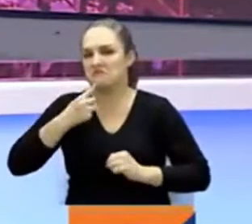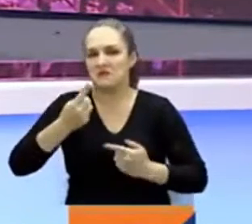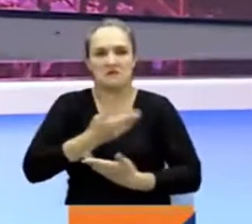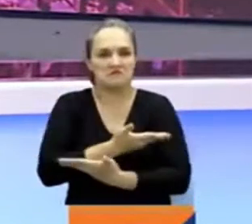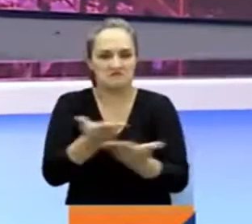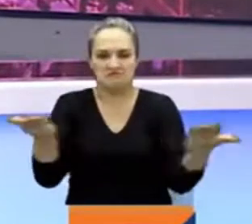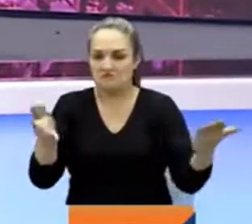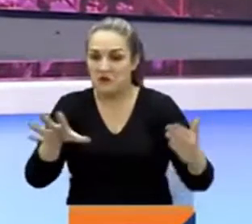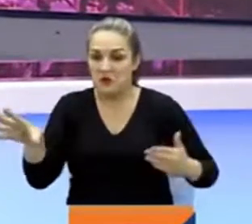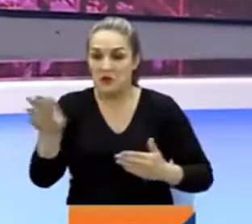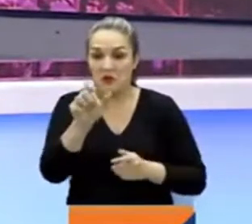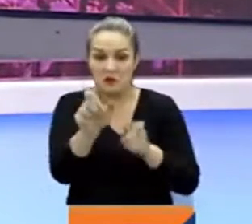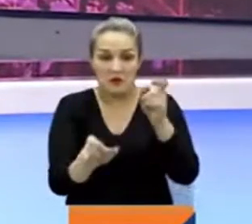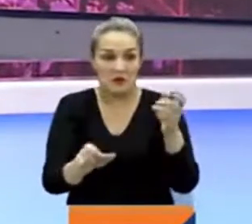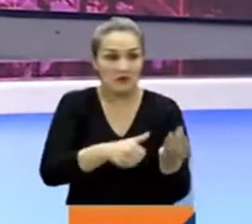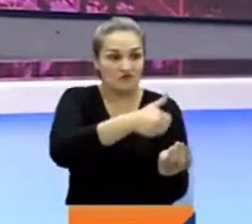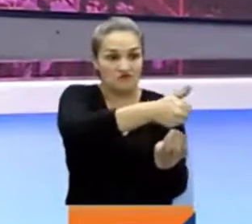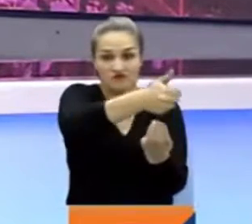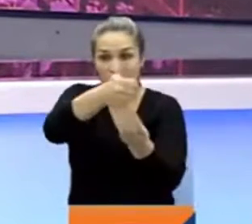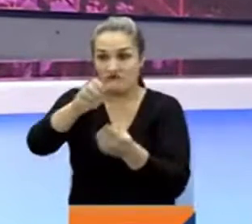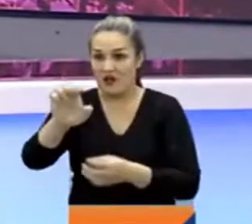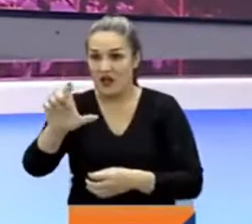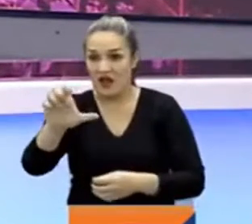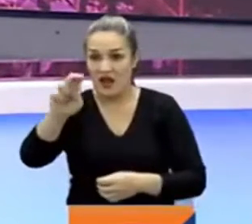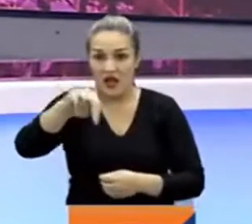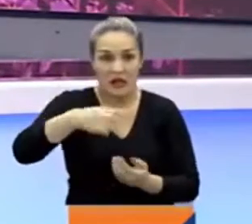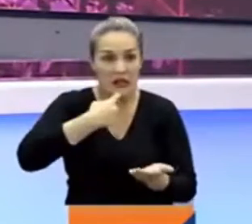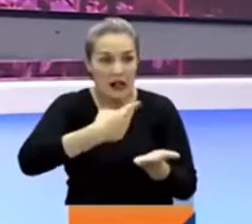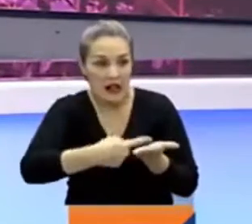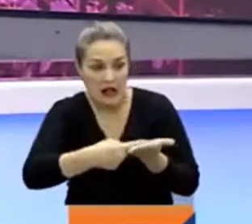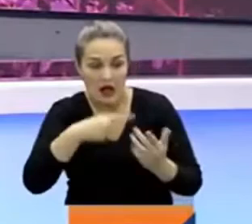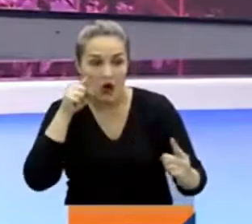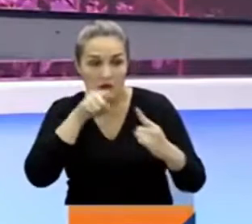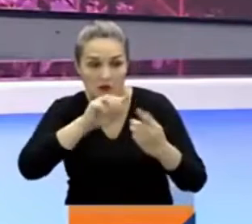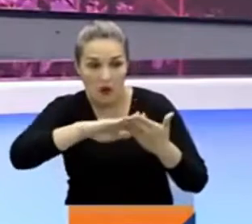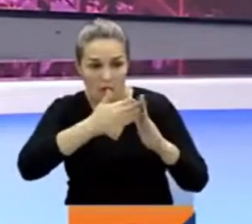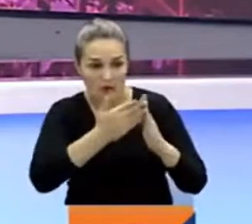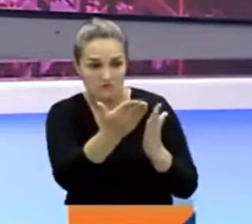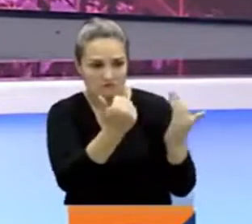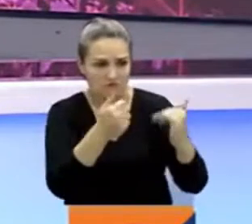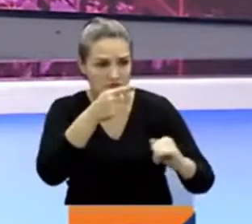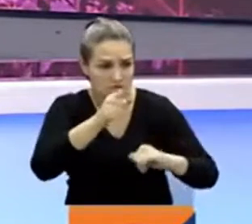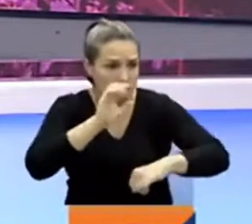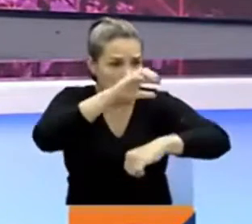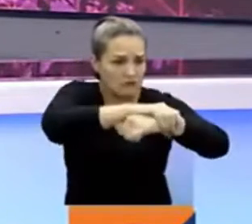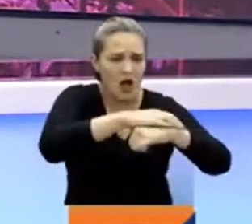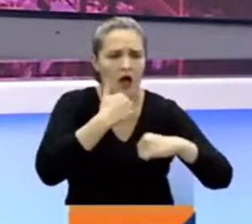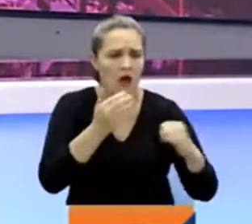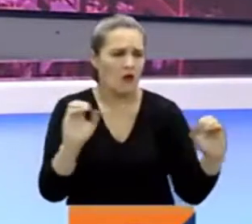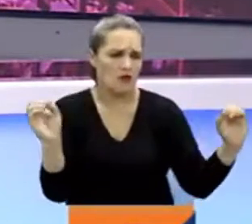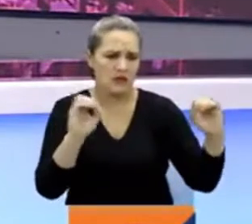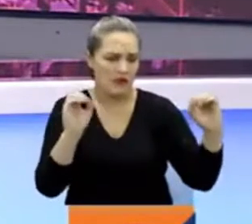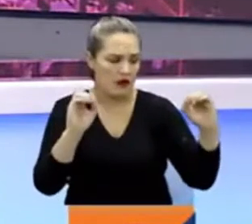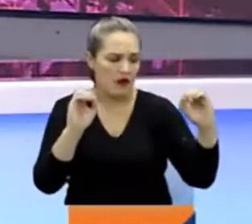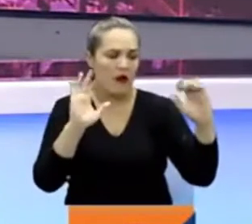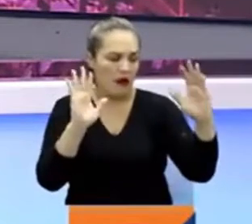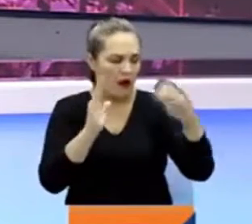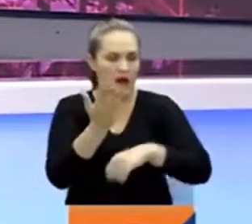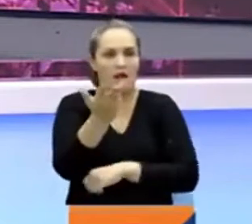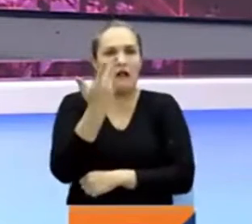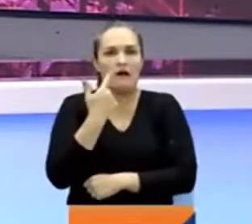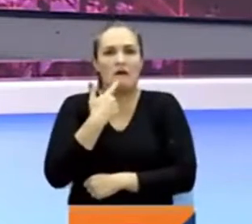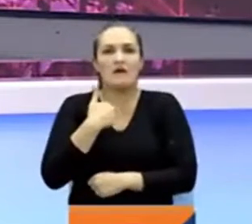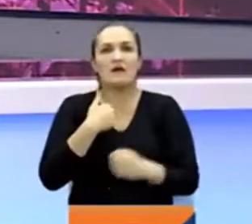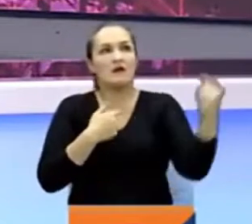para quienes ya son considerados negociadores del Ejército de Liberación Nacional, trascendió que en las próximas horas llegaría al país alias Gavino.